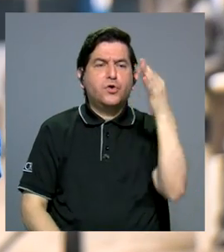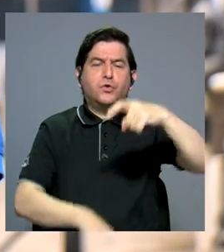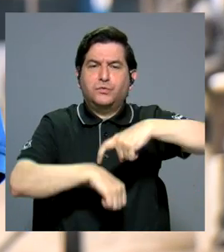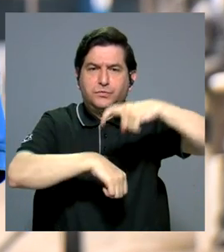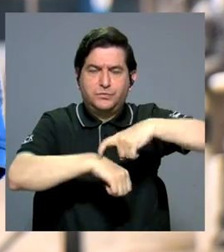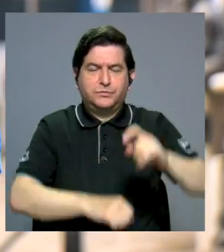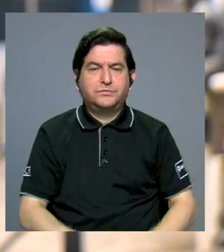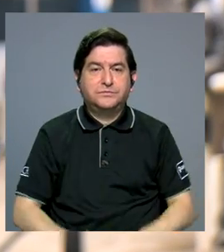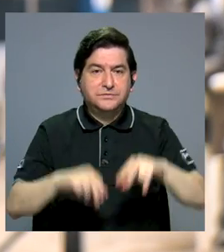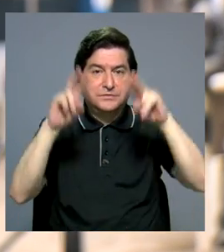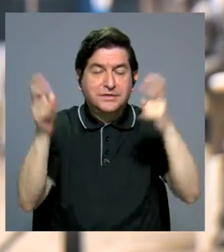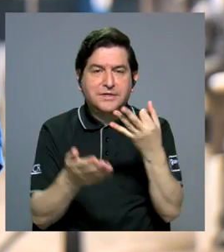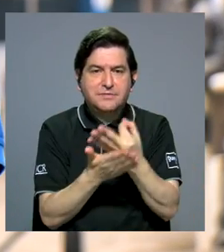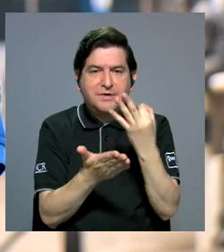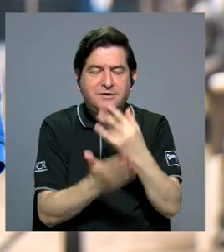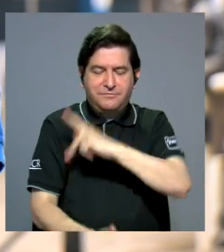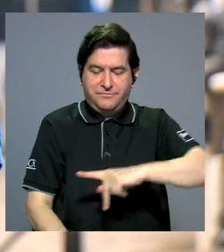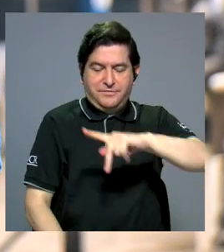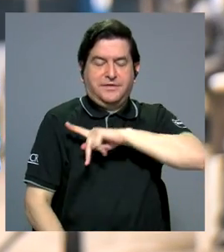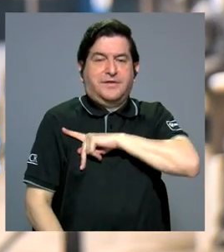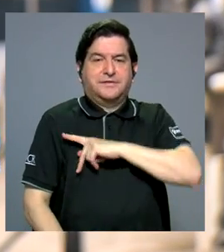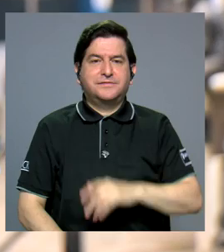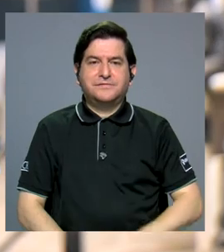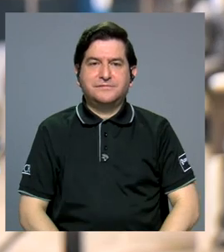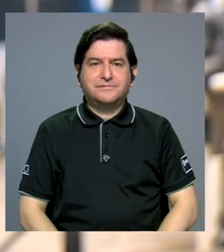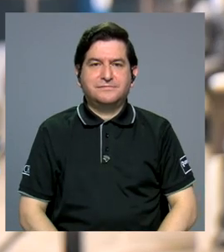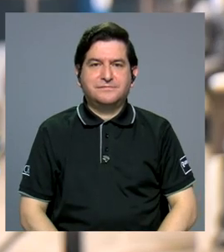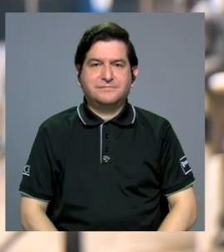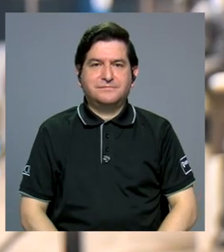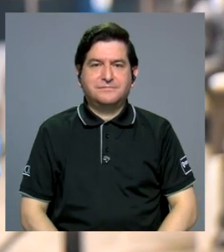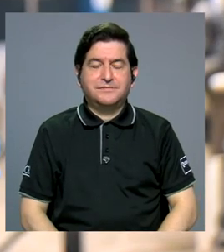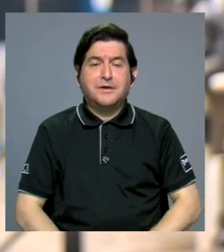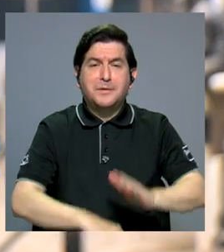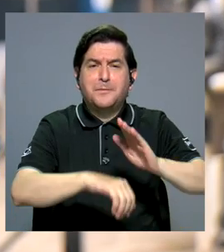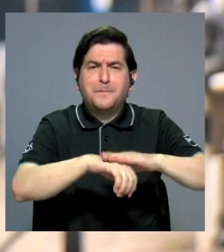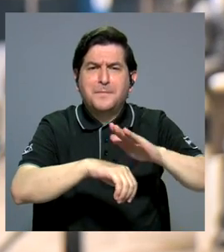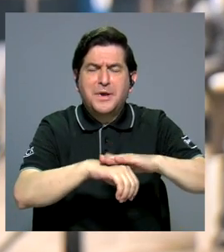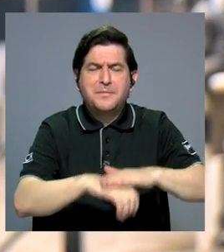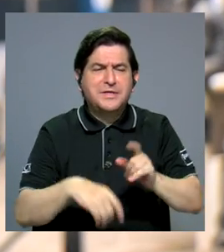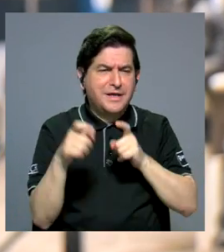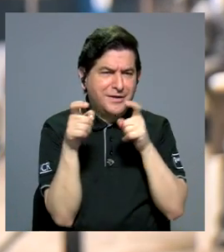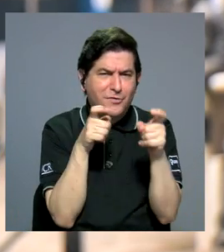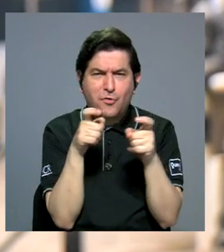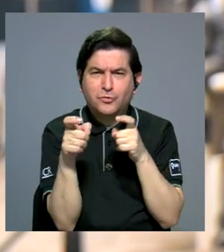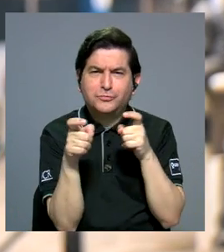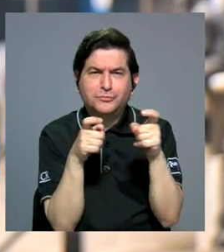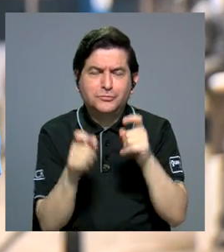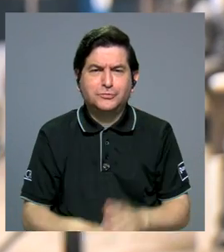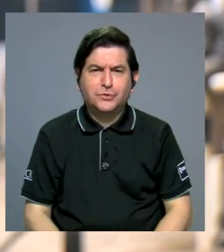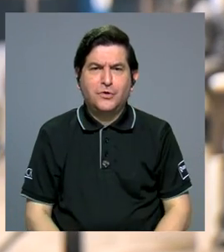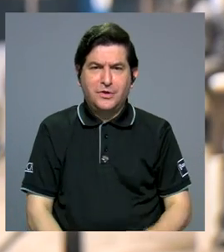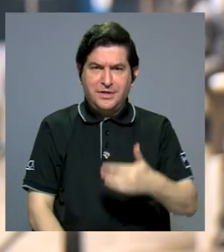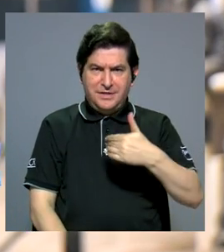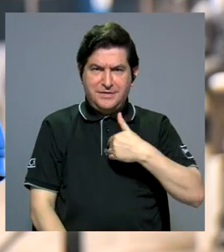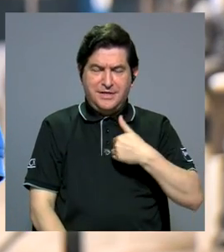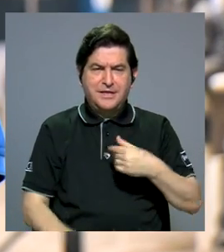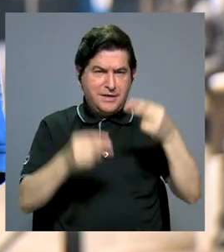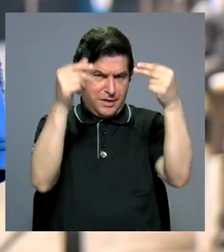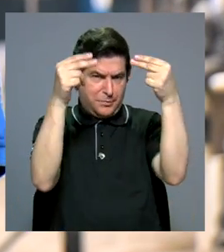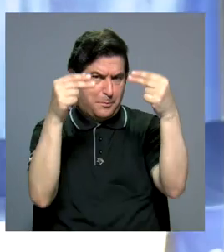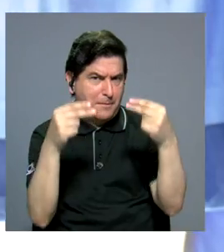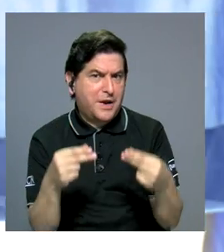plazo con el tema de las finanzas personales, que nos facilitan el control de poder tener un